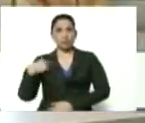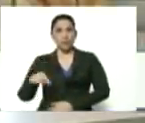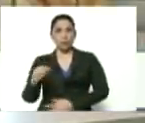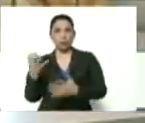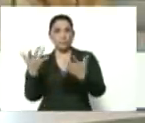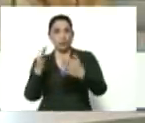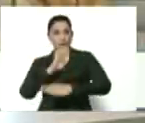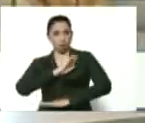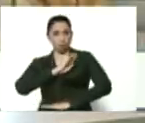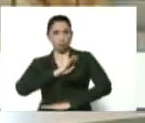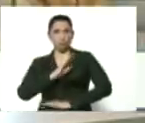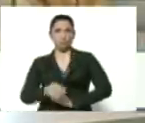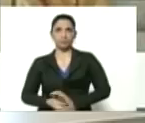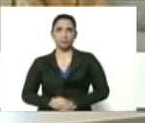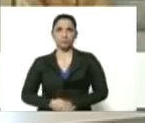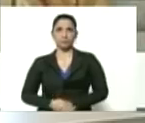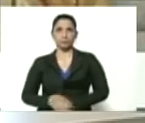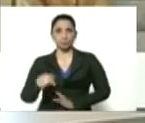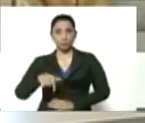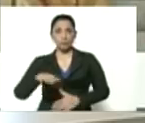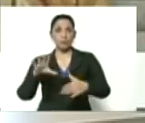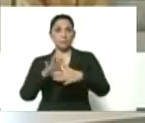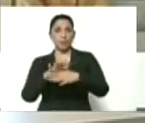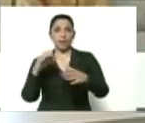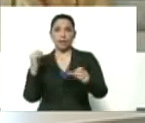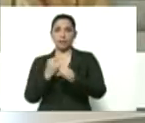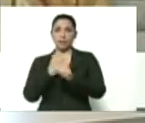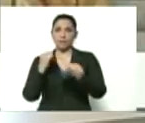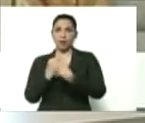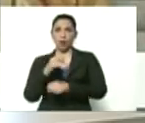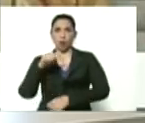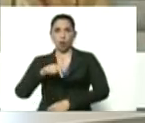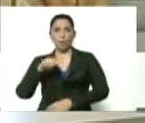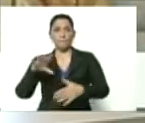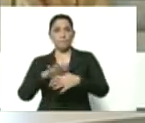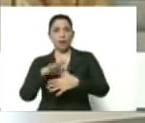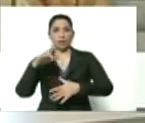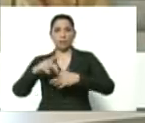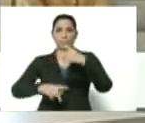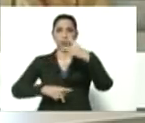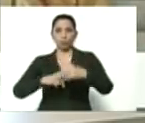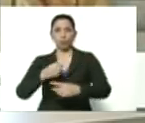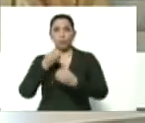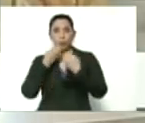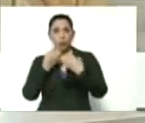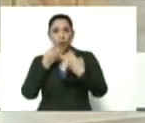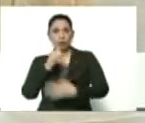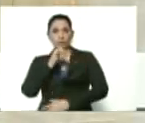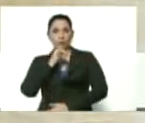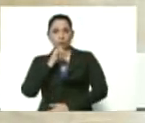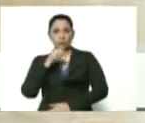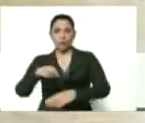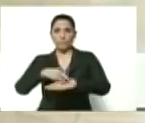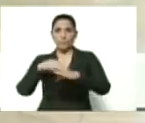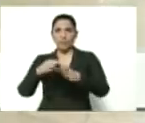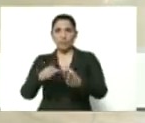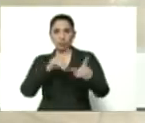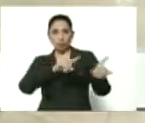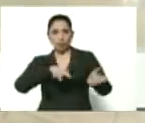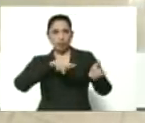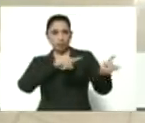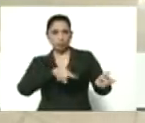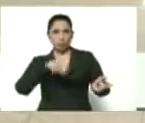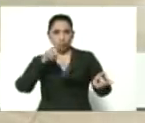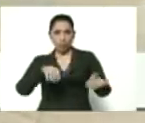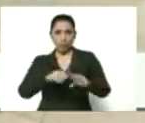hoy martes de trabajo, tenemos martes productivos, ya tenemos buenos anuncios. Aquí está el ministro Castro Sotelo, ministro de